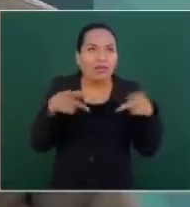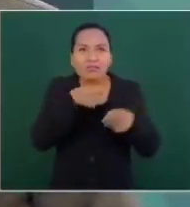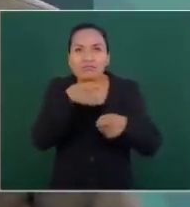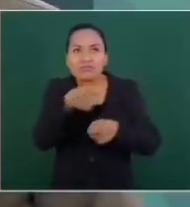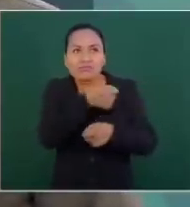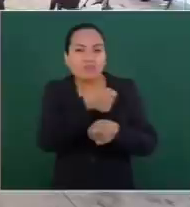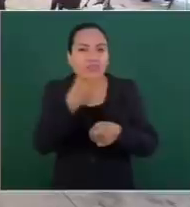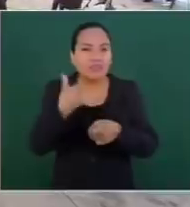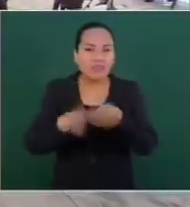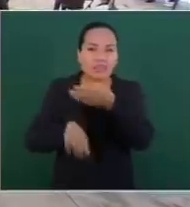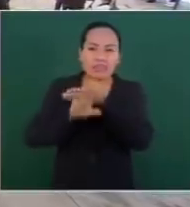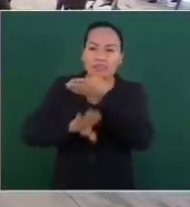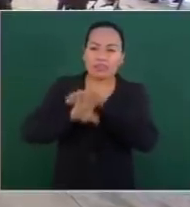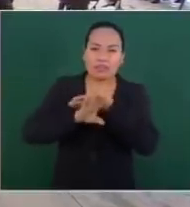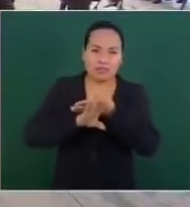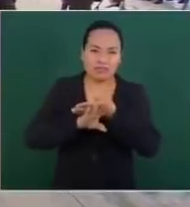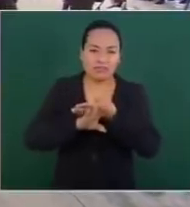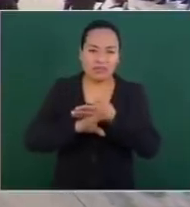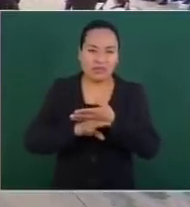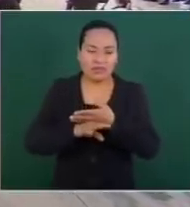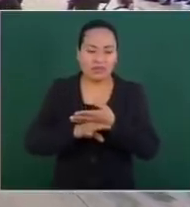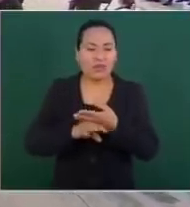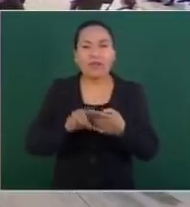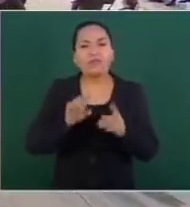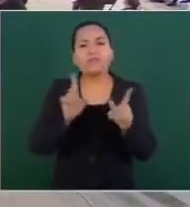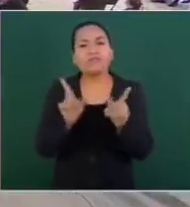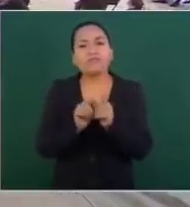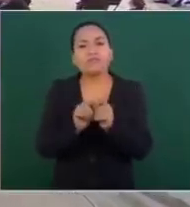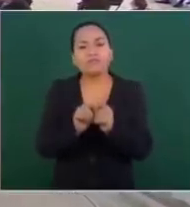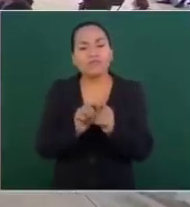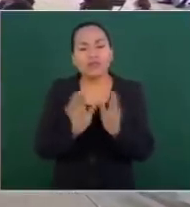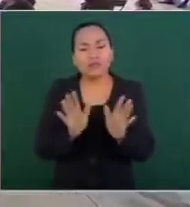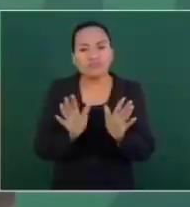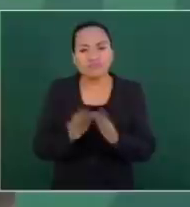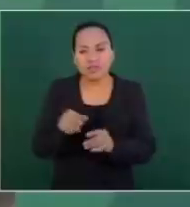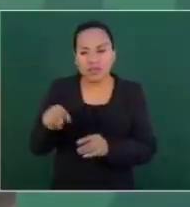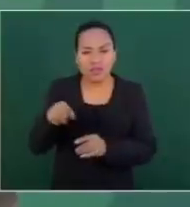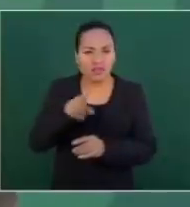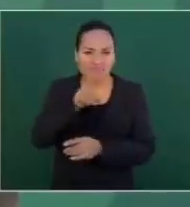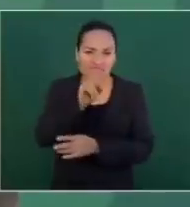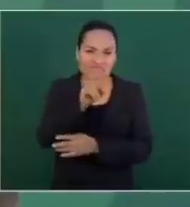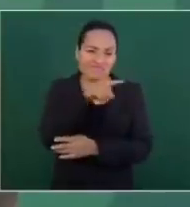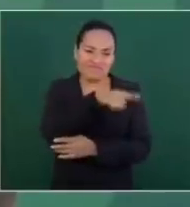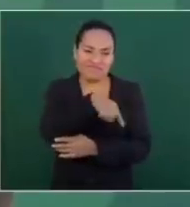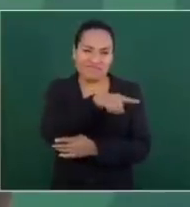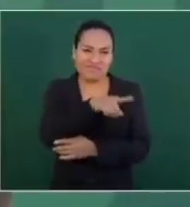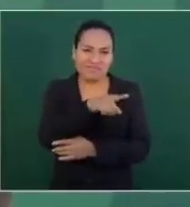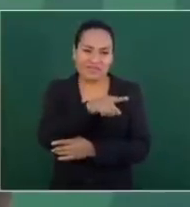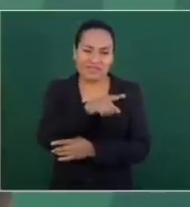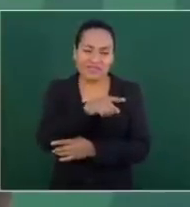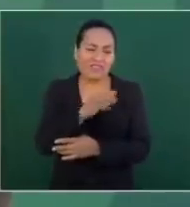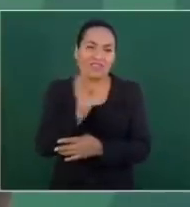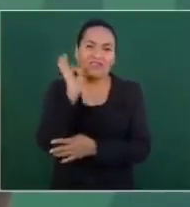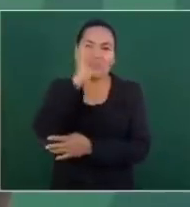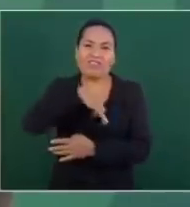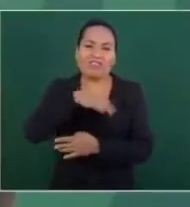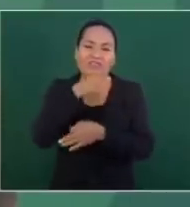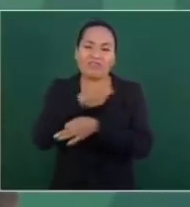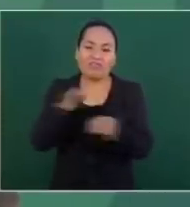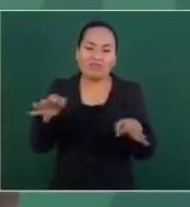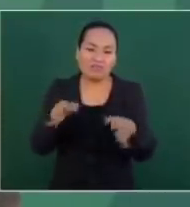más aclarar de que no es cierto lo que están planteando en su